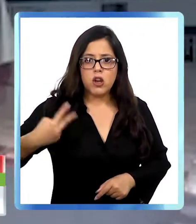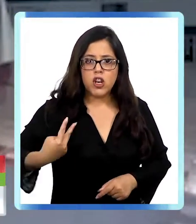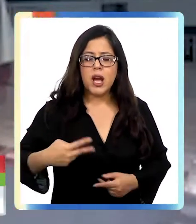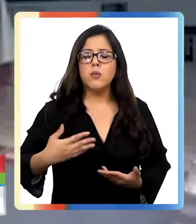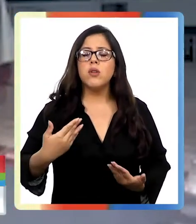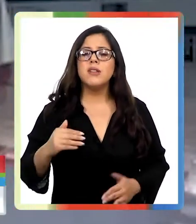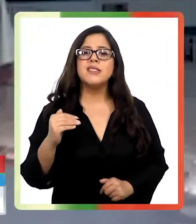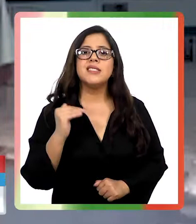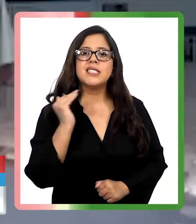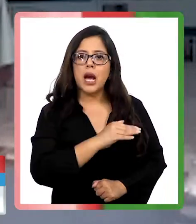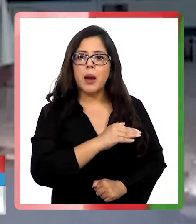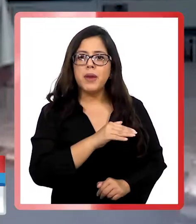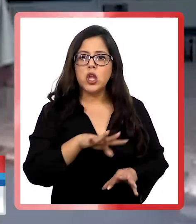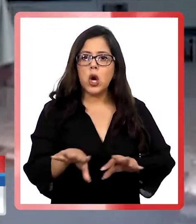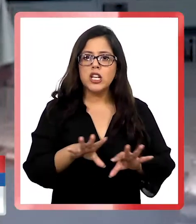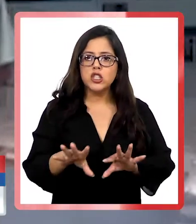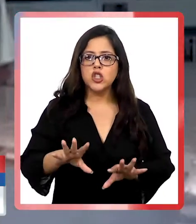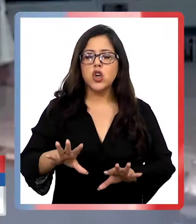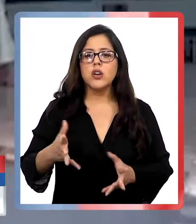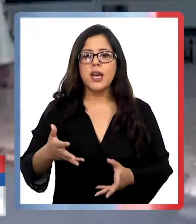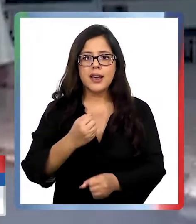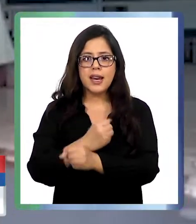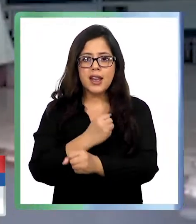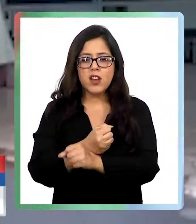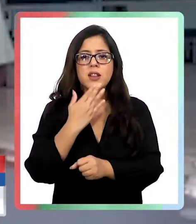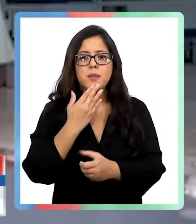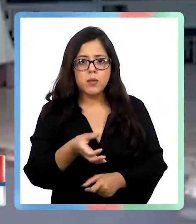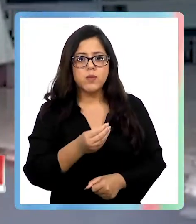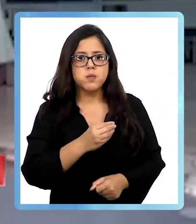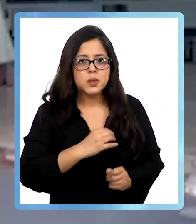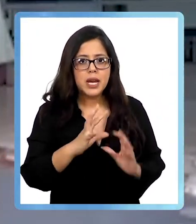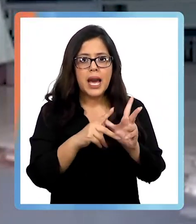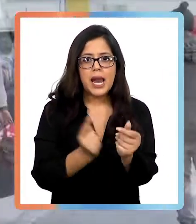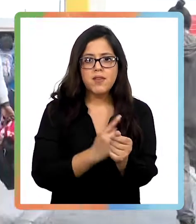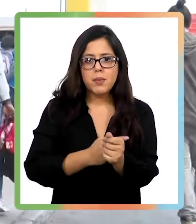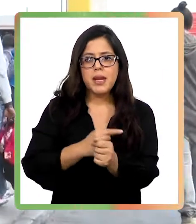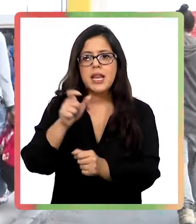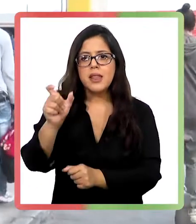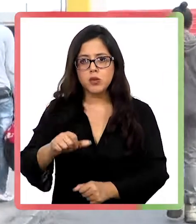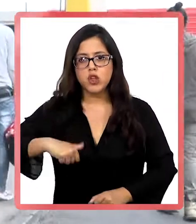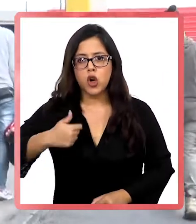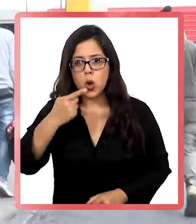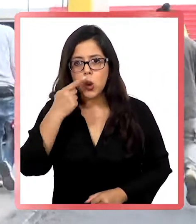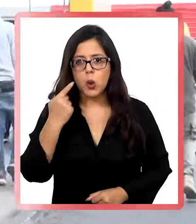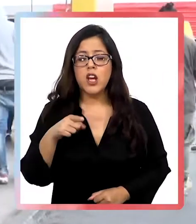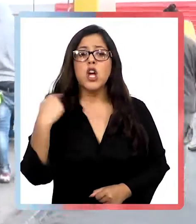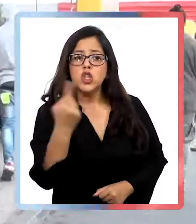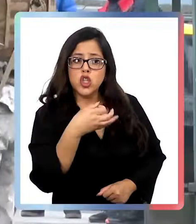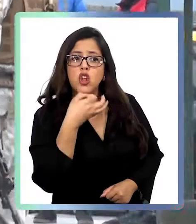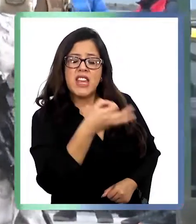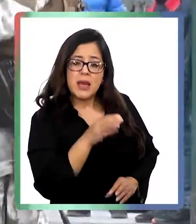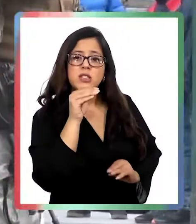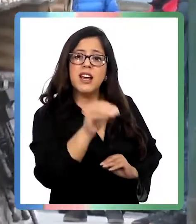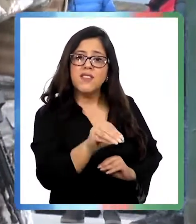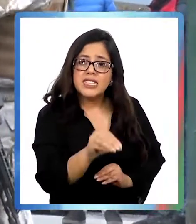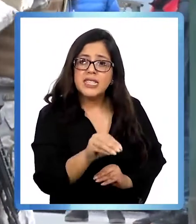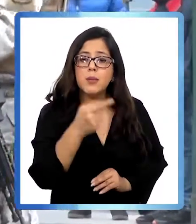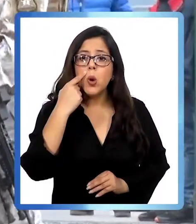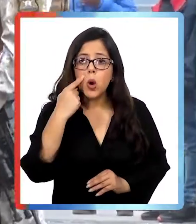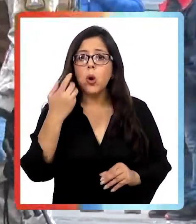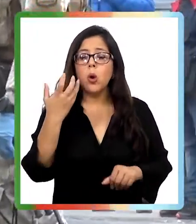carabineros. Expresamos además nuestras más sinceras y sentidas condolencias a la familia de este joven. Nosotros lo dijimos, nosotros las destimos.